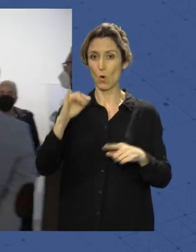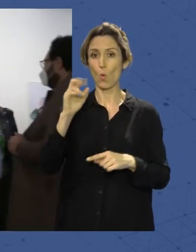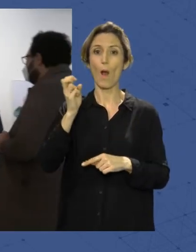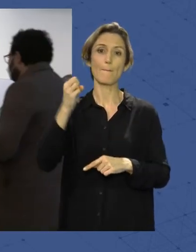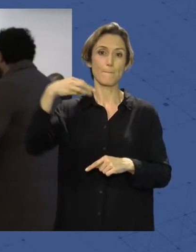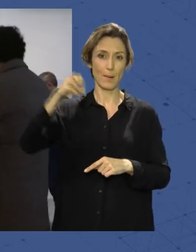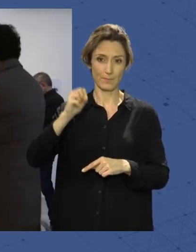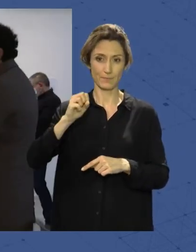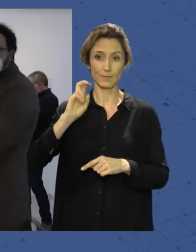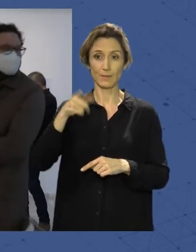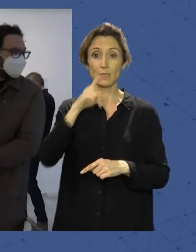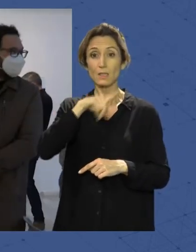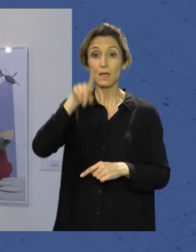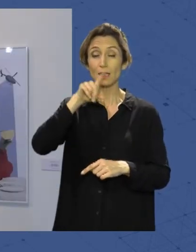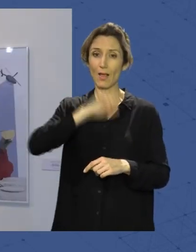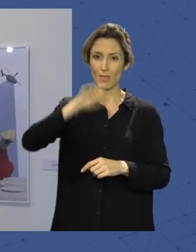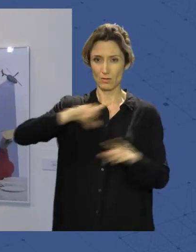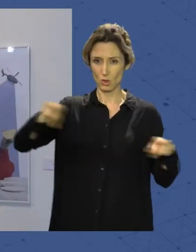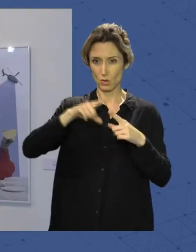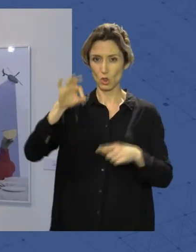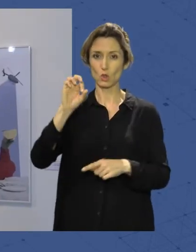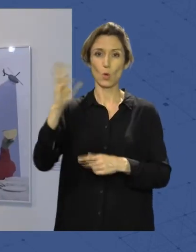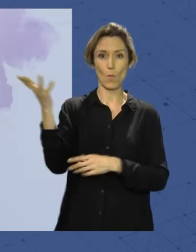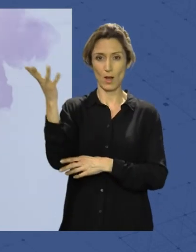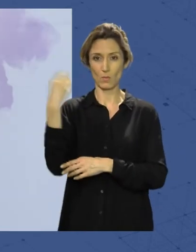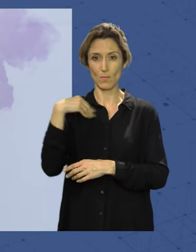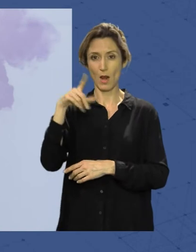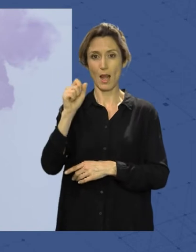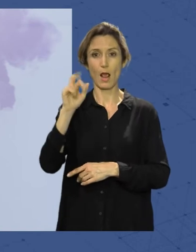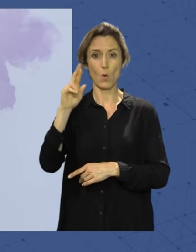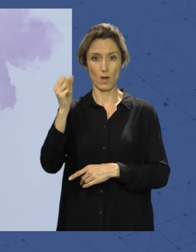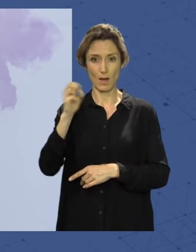la soprano Laura Moyano en el Museo de Arte Espacio 2.